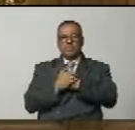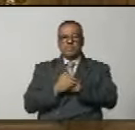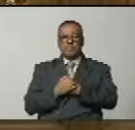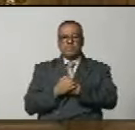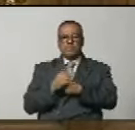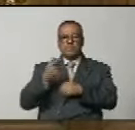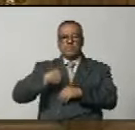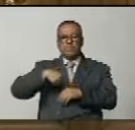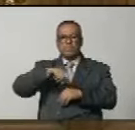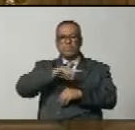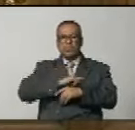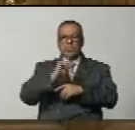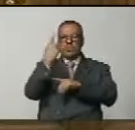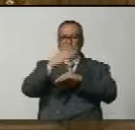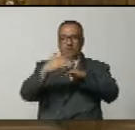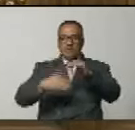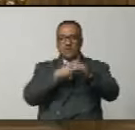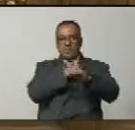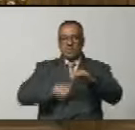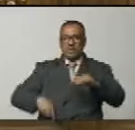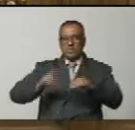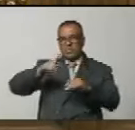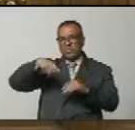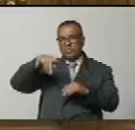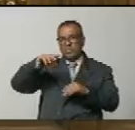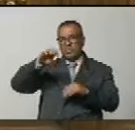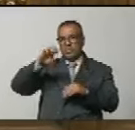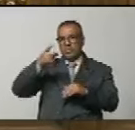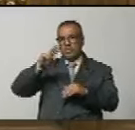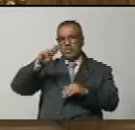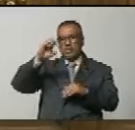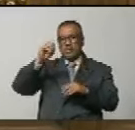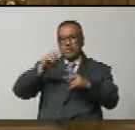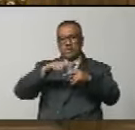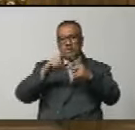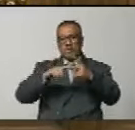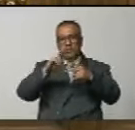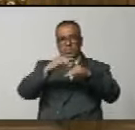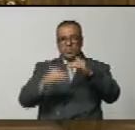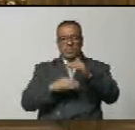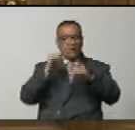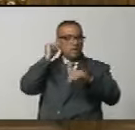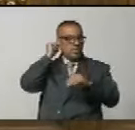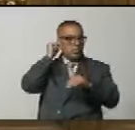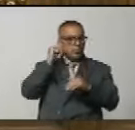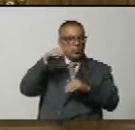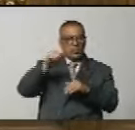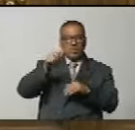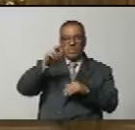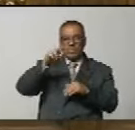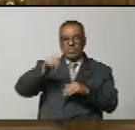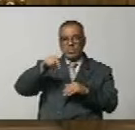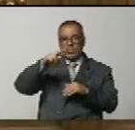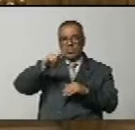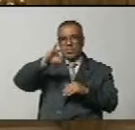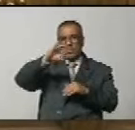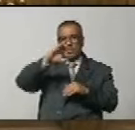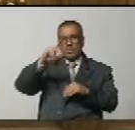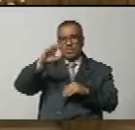nuestro primer Vicepresidente, Pedro Infante, nuestra segunda Vicepresidenta América Pérez